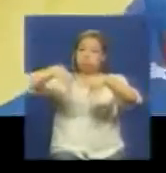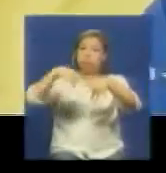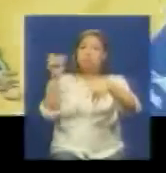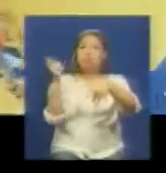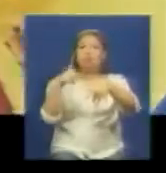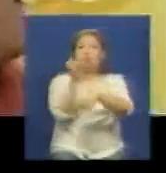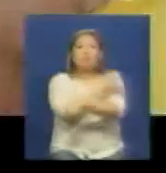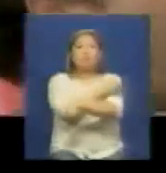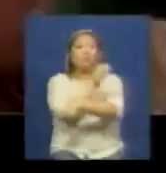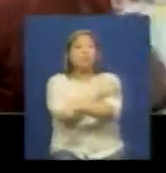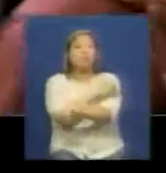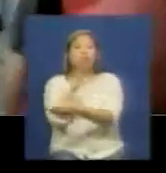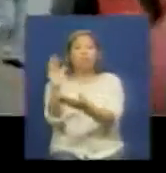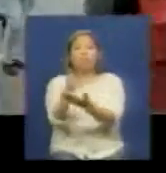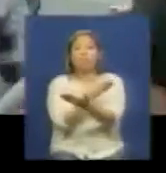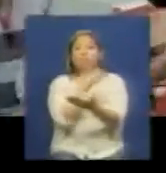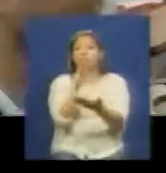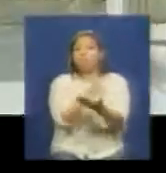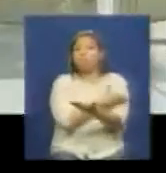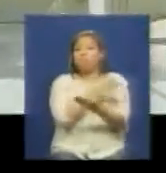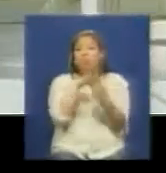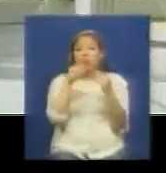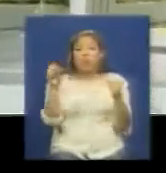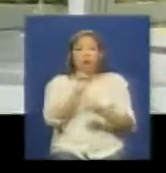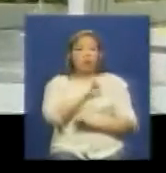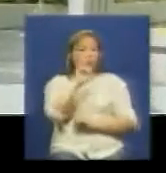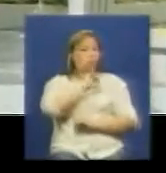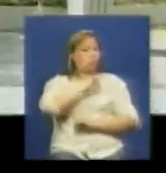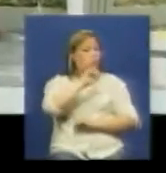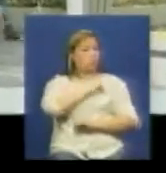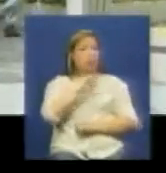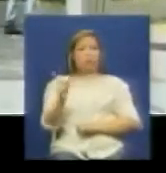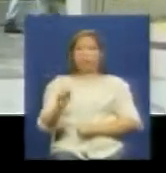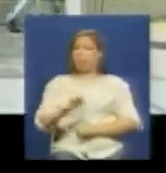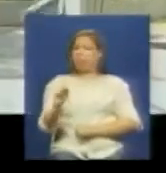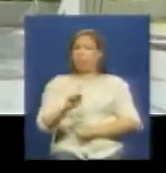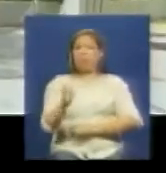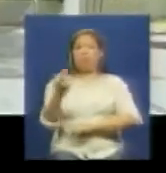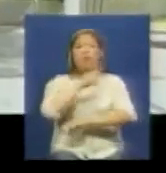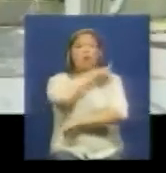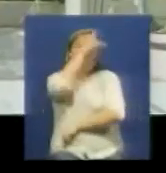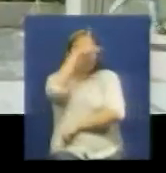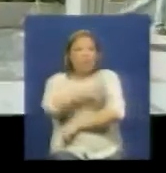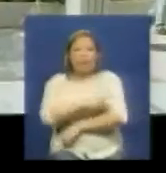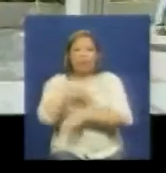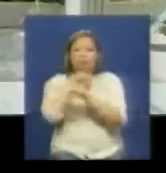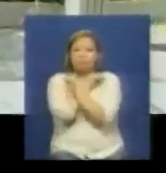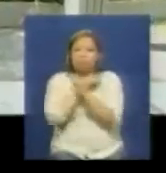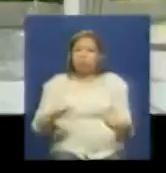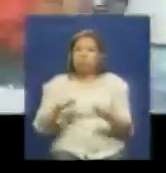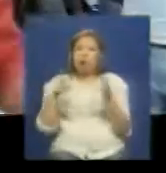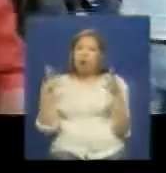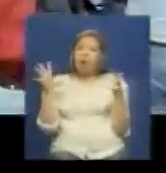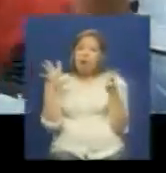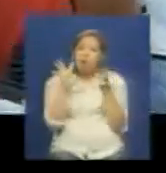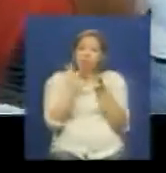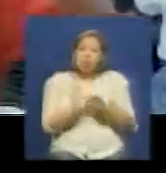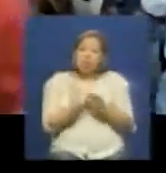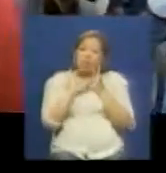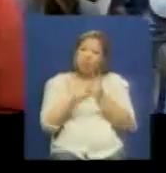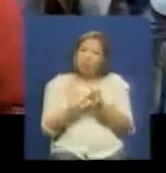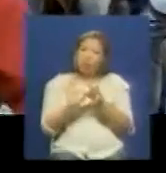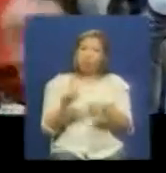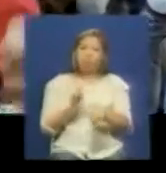derecha viene por nosotros y nosotros no podemos estar asustados no podemos perder la batalla no podemos perder la fuerza este es el momento que tenemos que estar más unidos crean